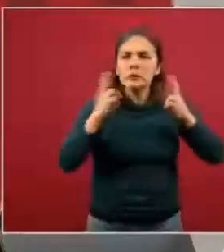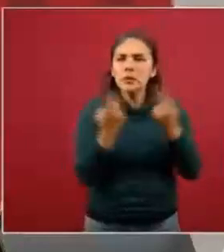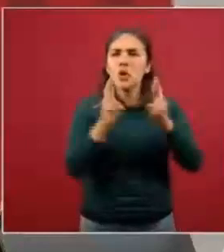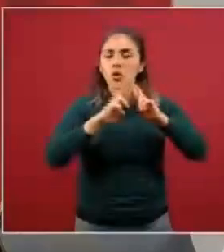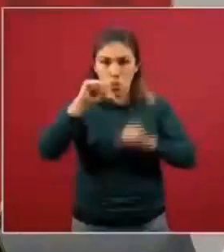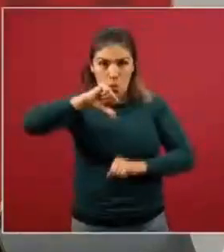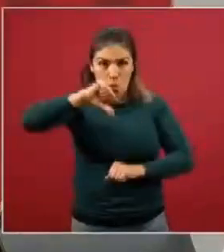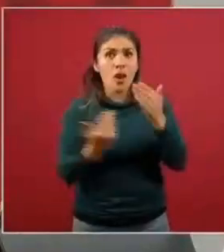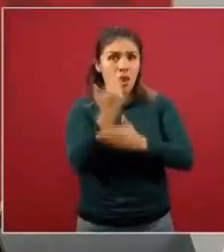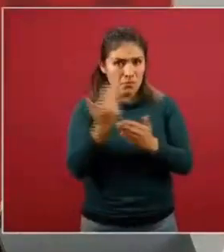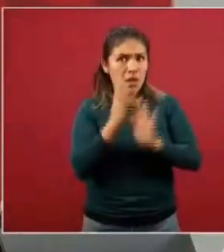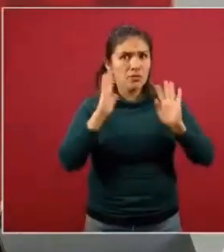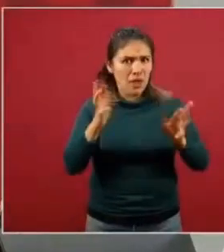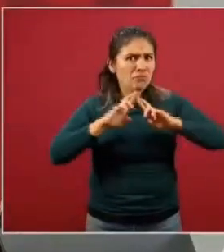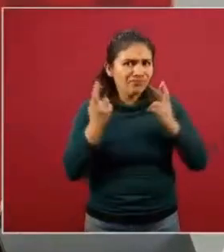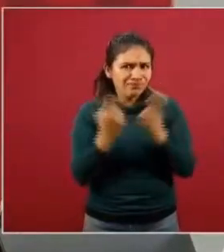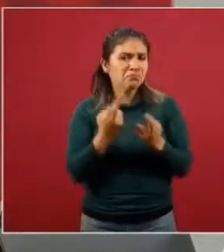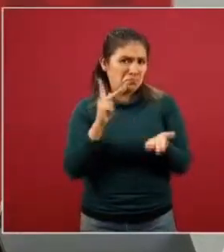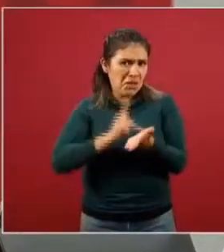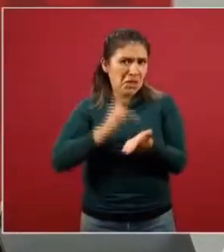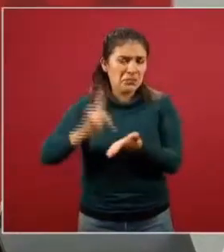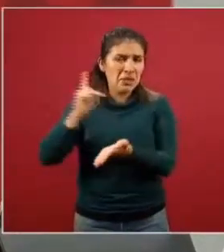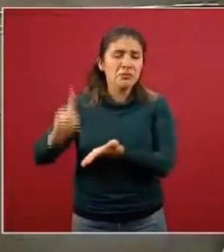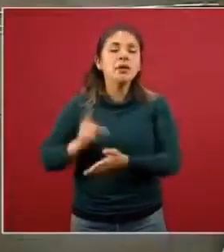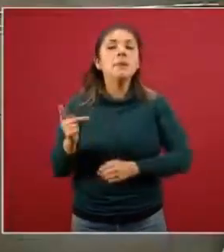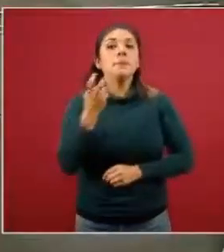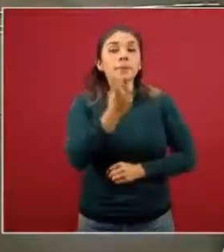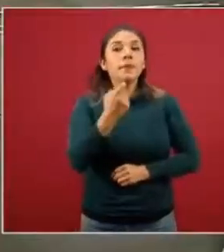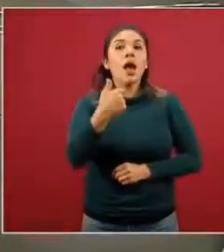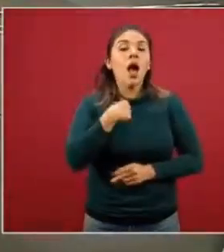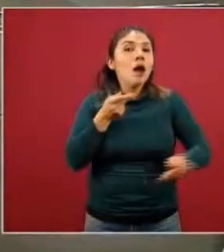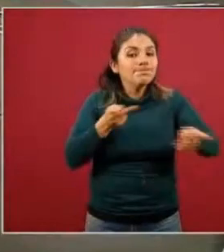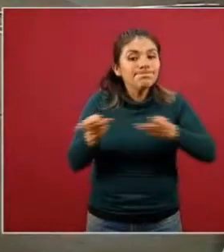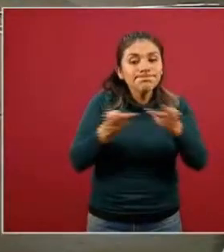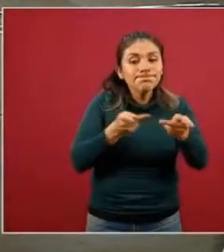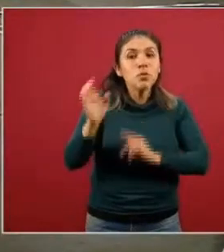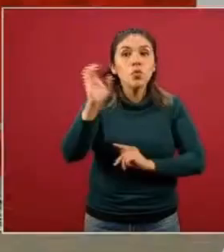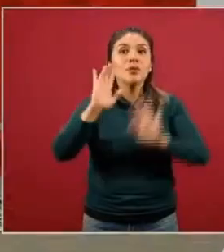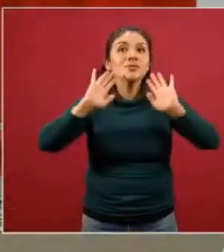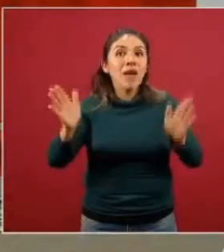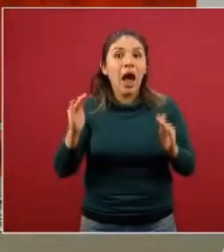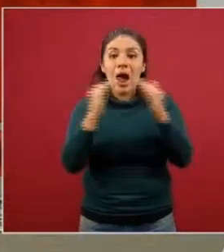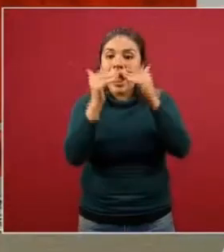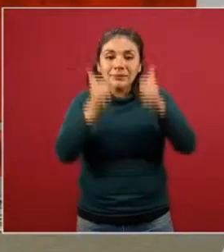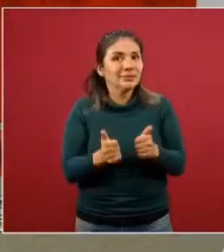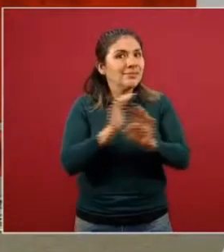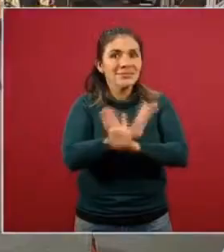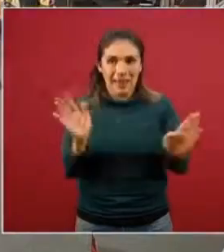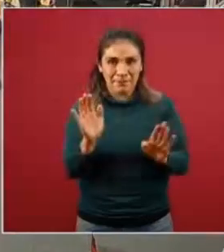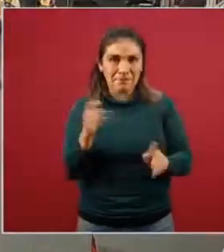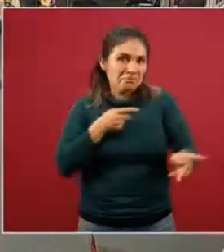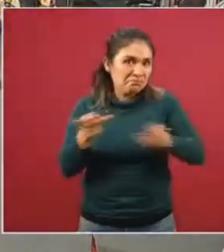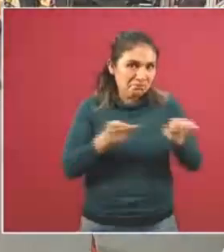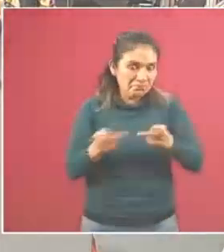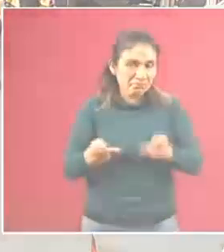hoy tuvimos varias sesiones sobre esto y estamos programando ese momento del desconfinamiento. Muchas gracias.